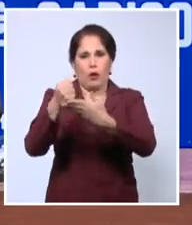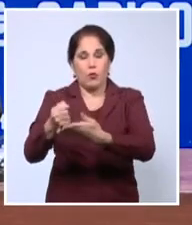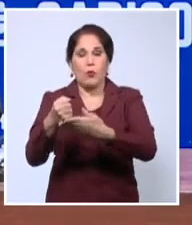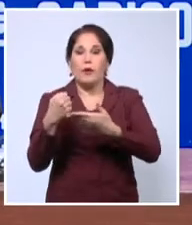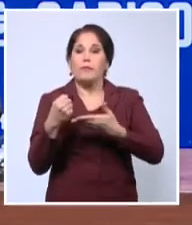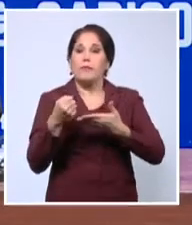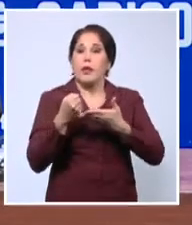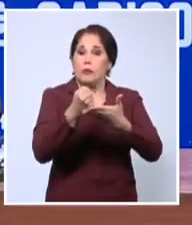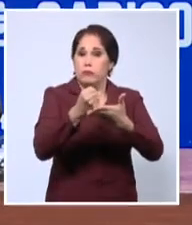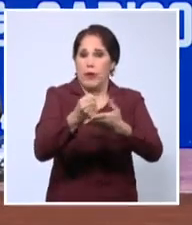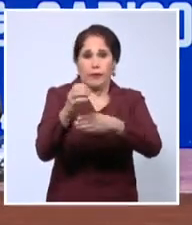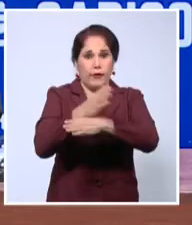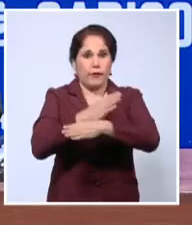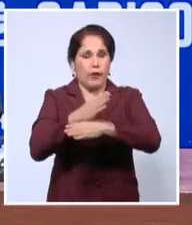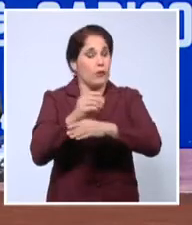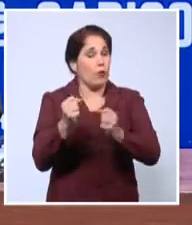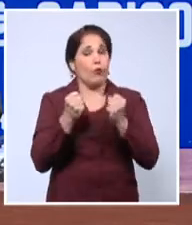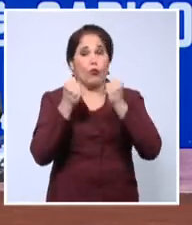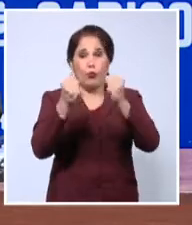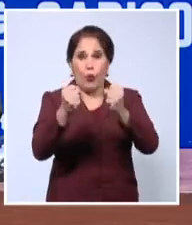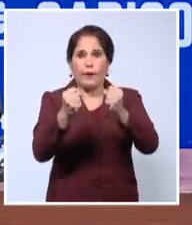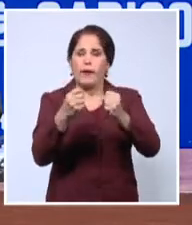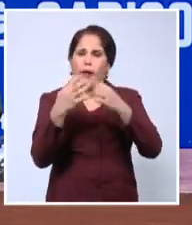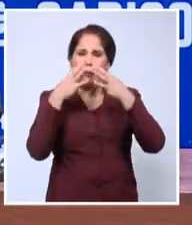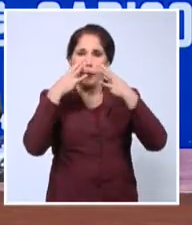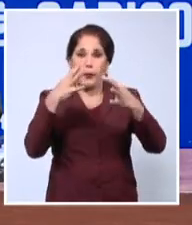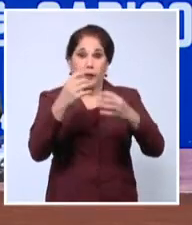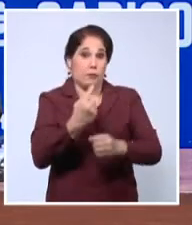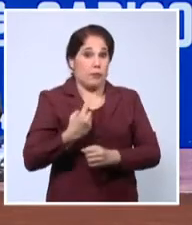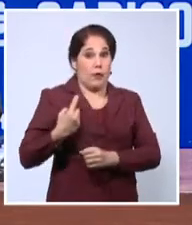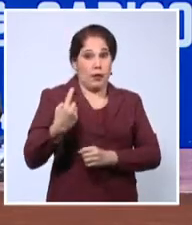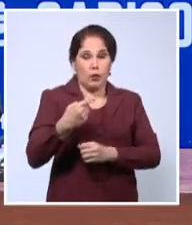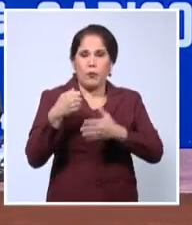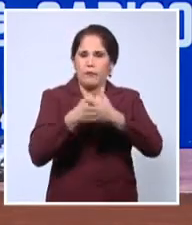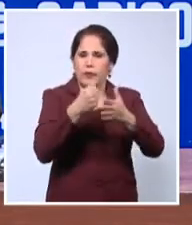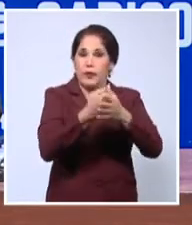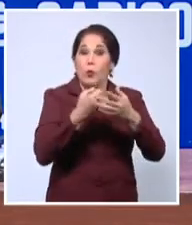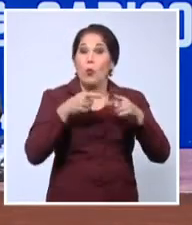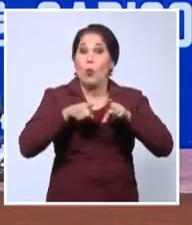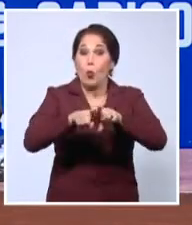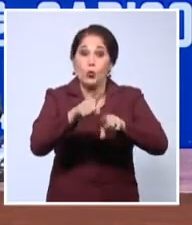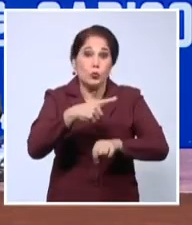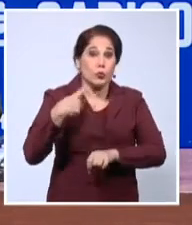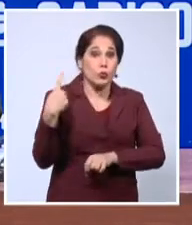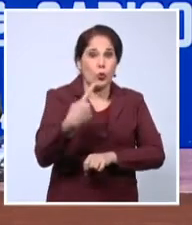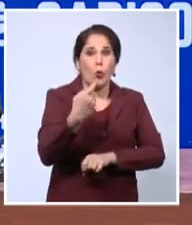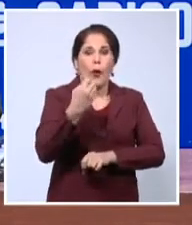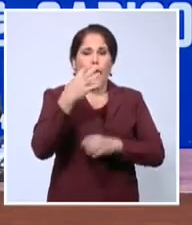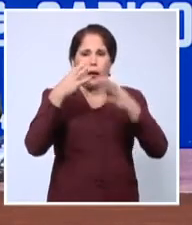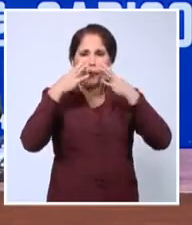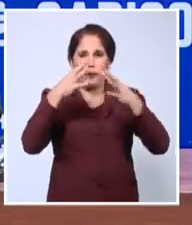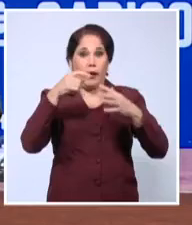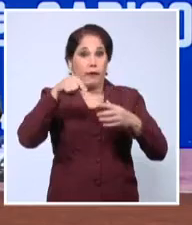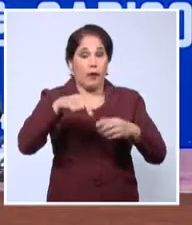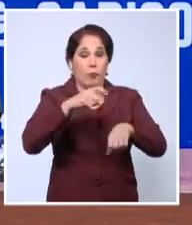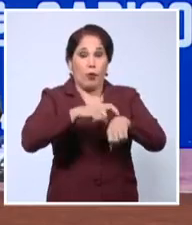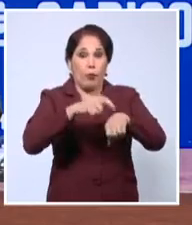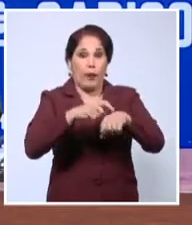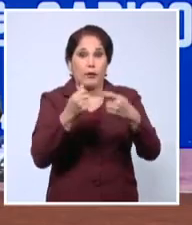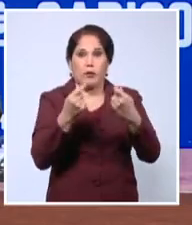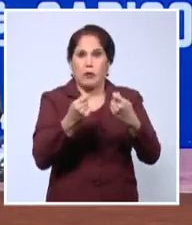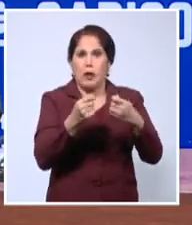cooperación como fuerzas indispensables para enfrentar juntos los grandes desafíos y las